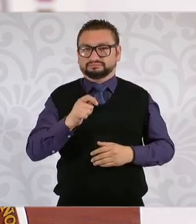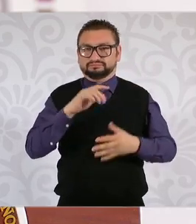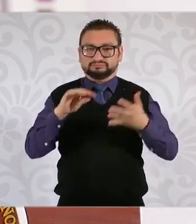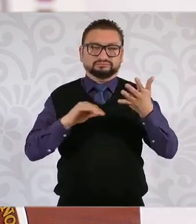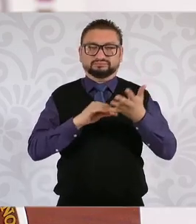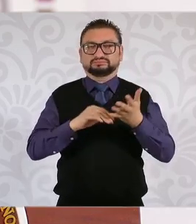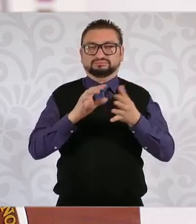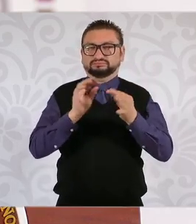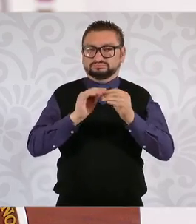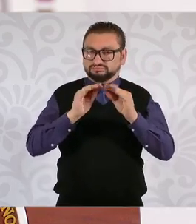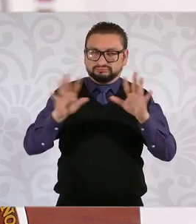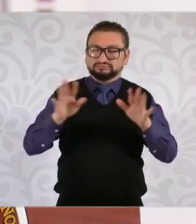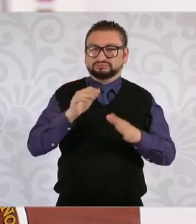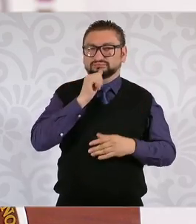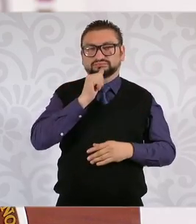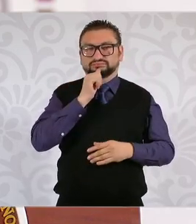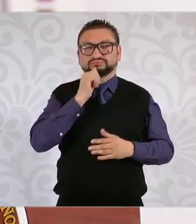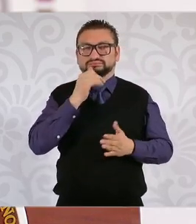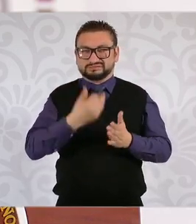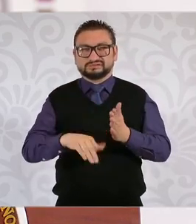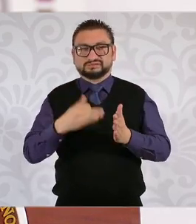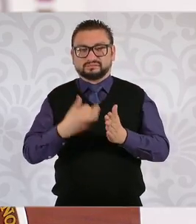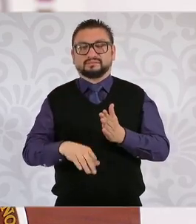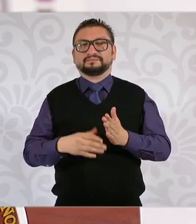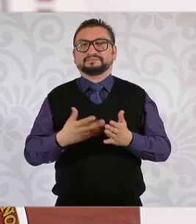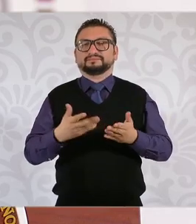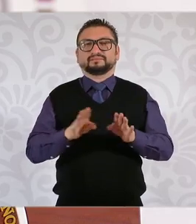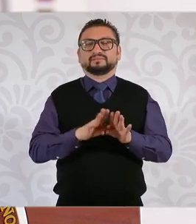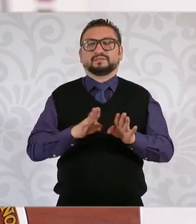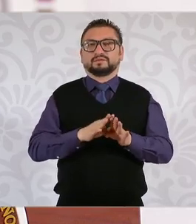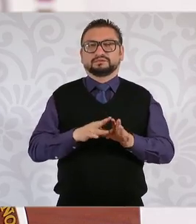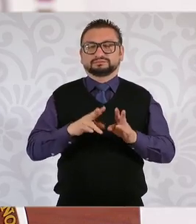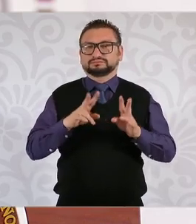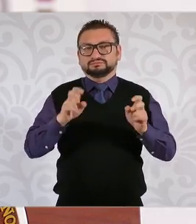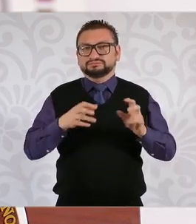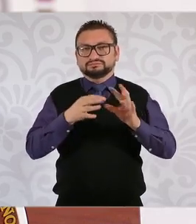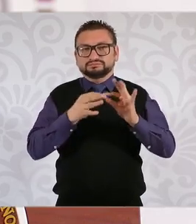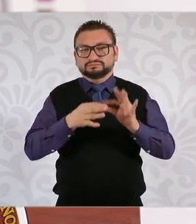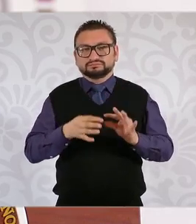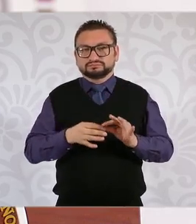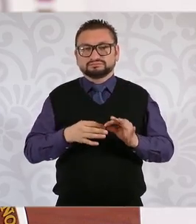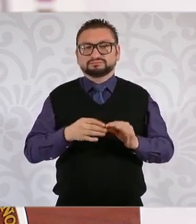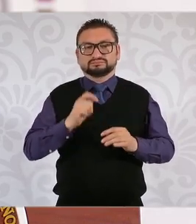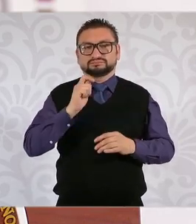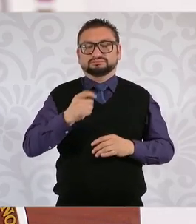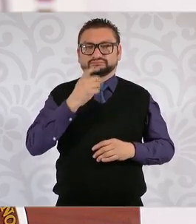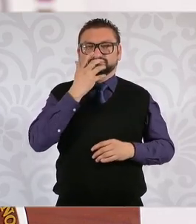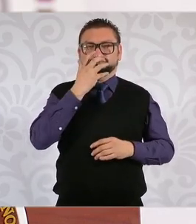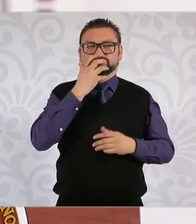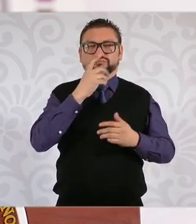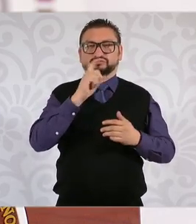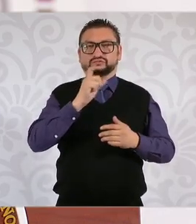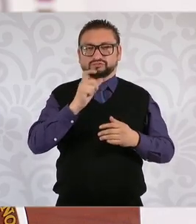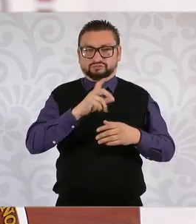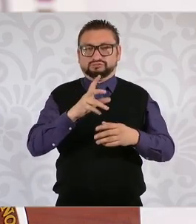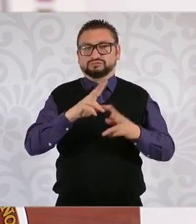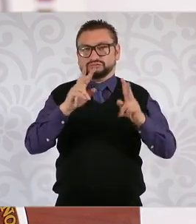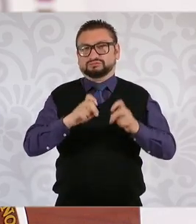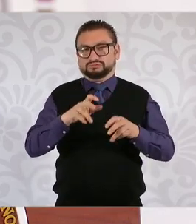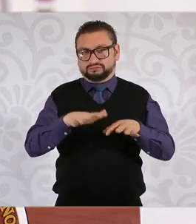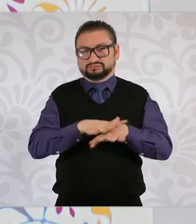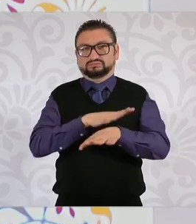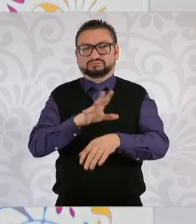no quedaba claro exactamente a qué se referían. Formalmente era para la transición energética,